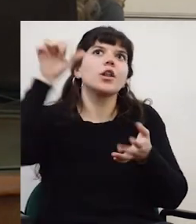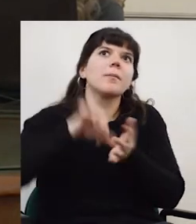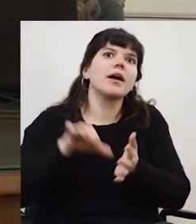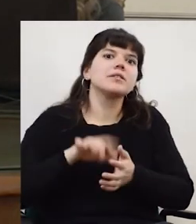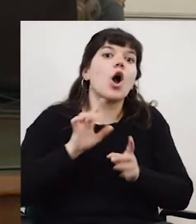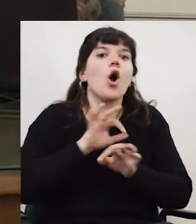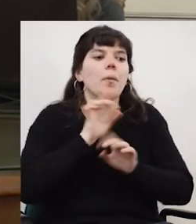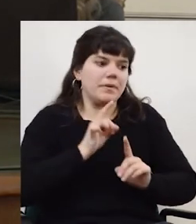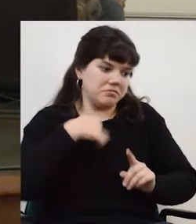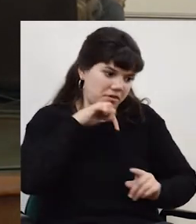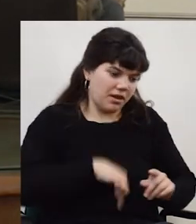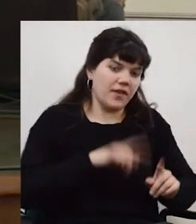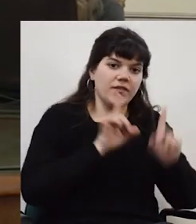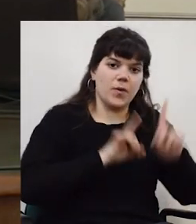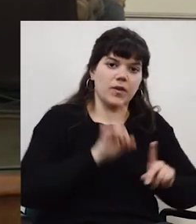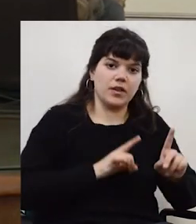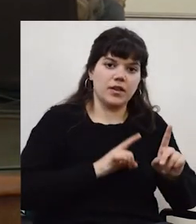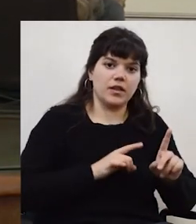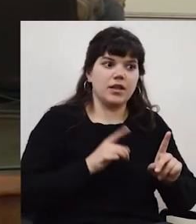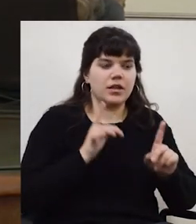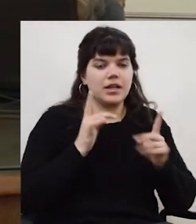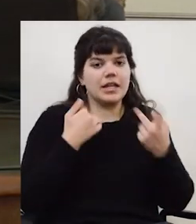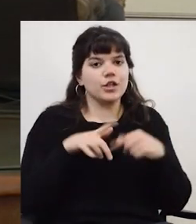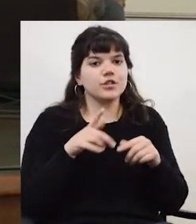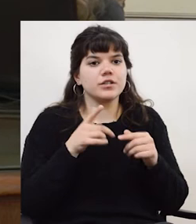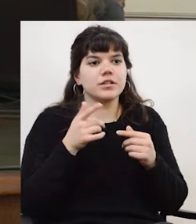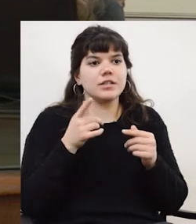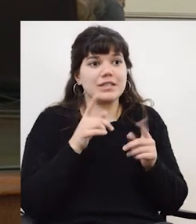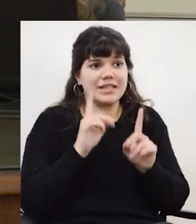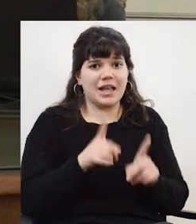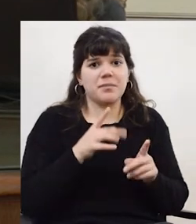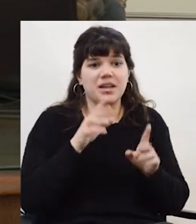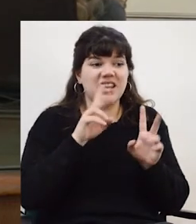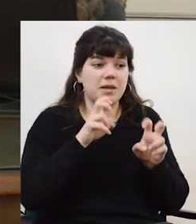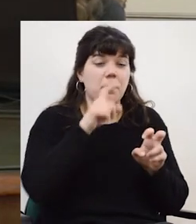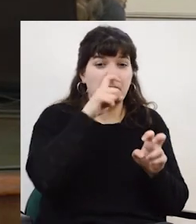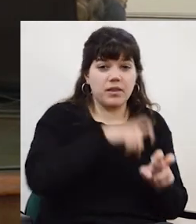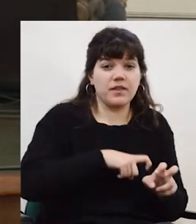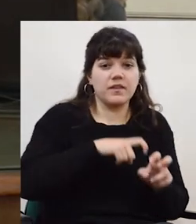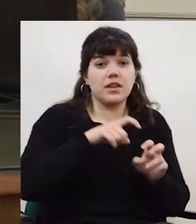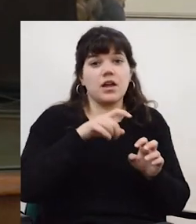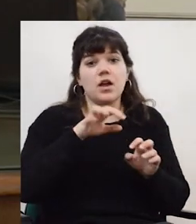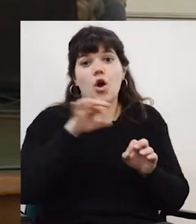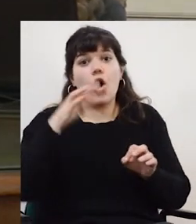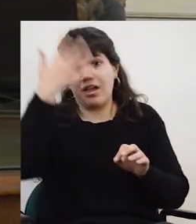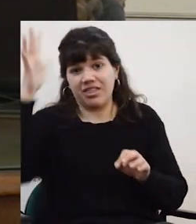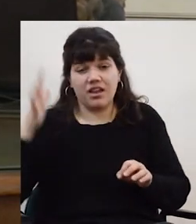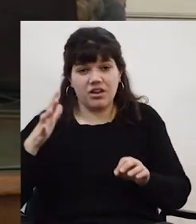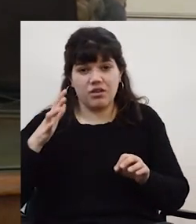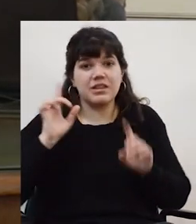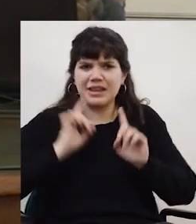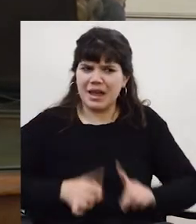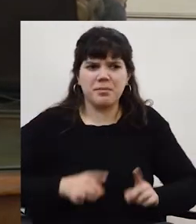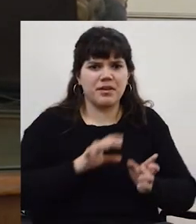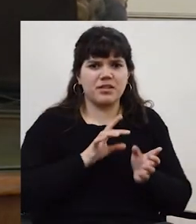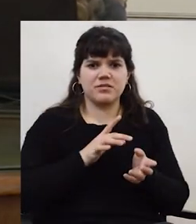alguien de la propia universidad y ni que les digo ni que decirles entre Montevideo y entre los servicios de Montevideo y los del interior con